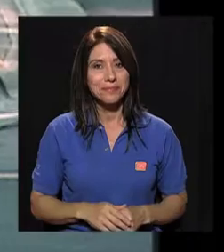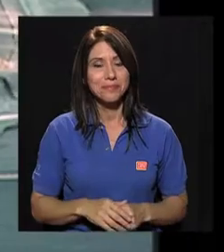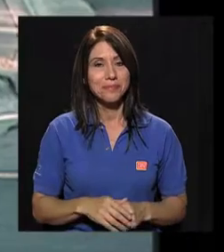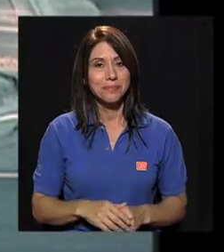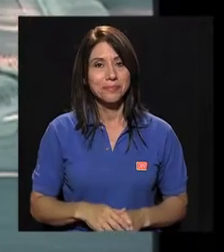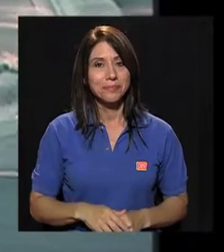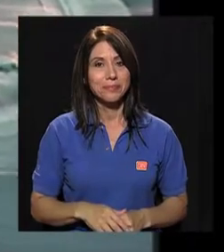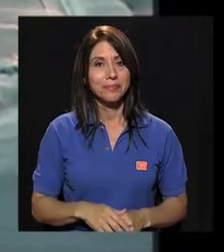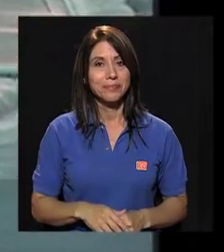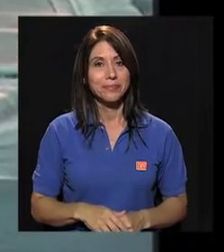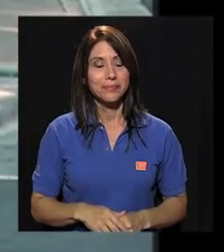Dios a las caminatas, verdad.